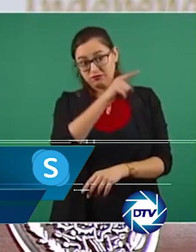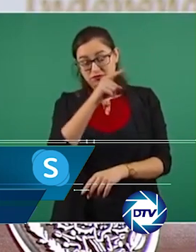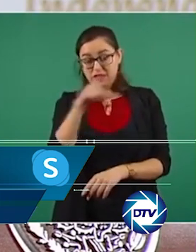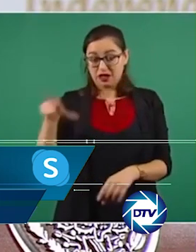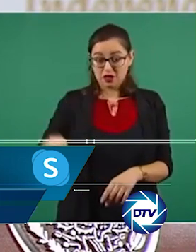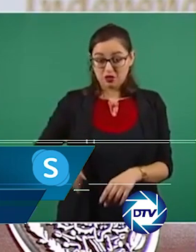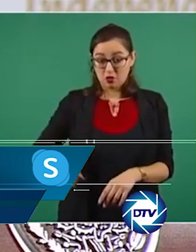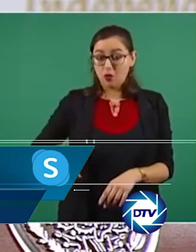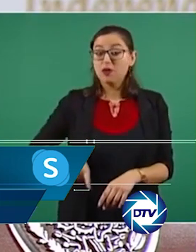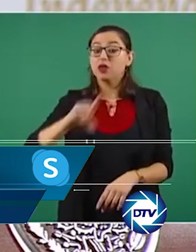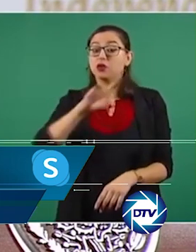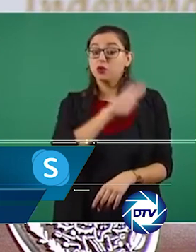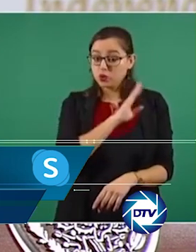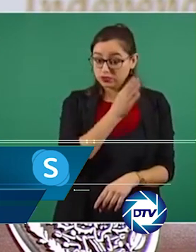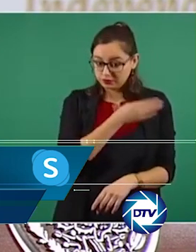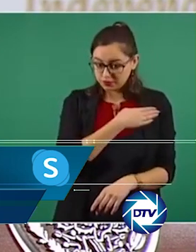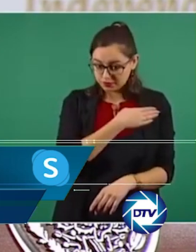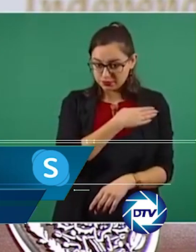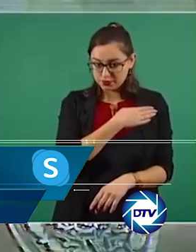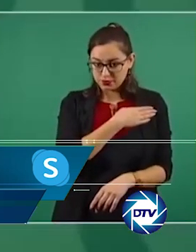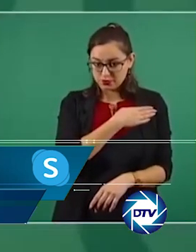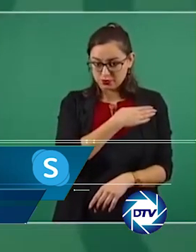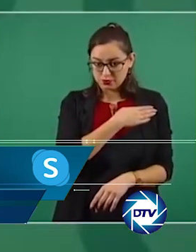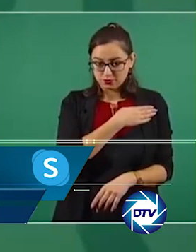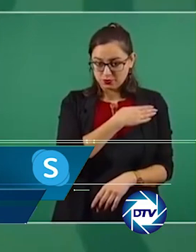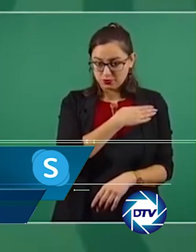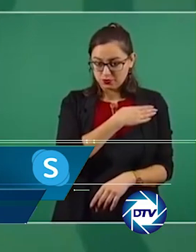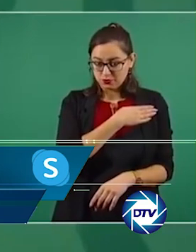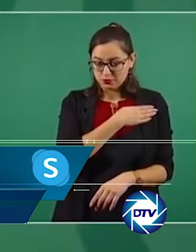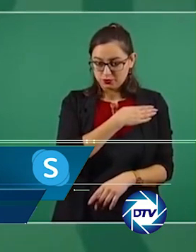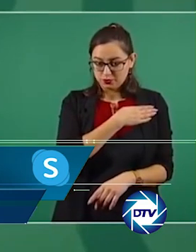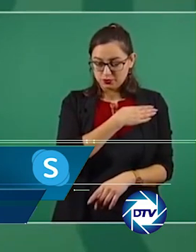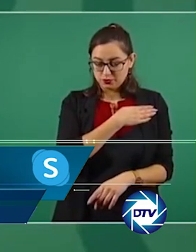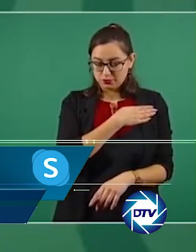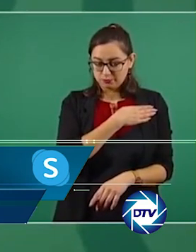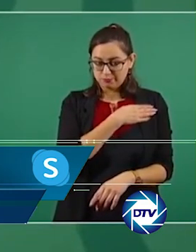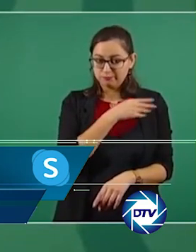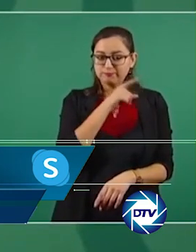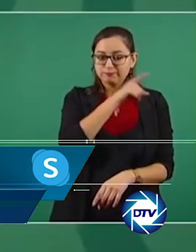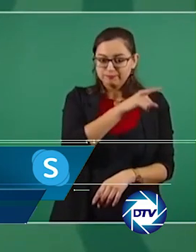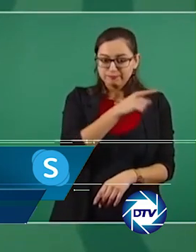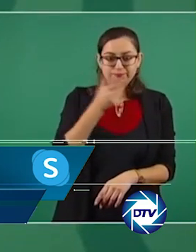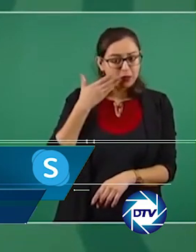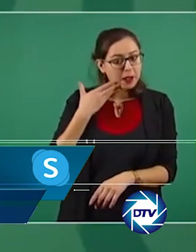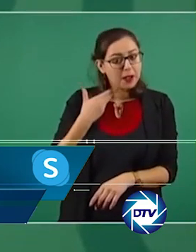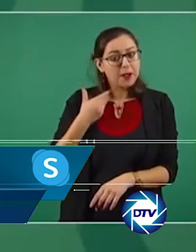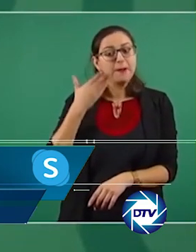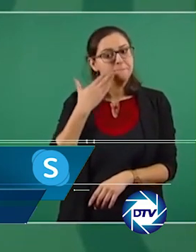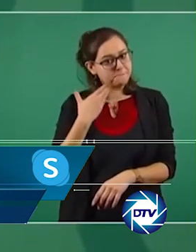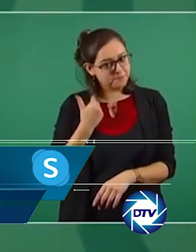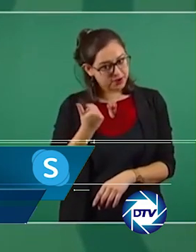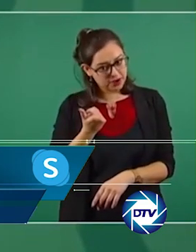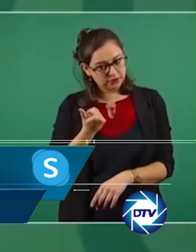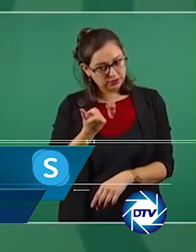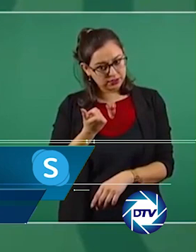con intereses e inversiones en México tratan incluso de buscar un sentido y averiguar qué hay detrás de las palabras de López Obrador. Cuando